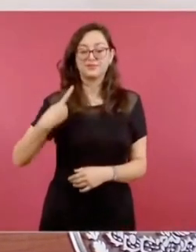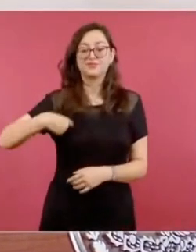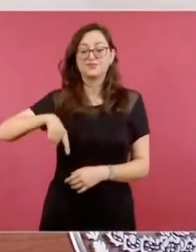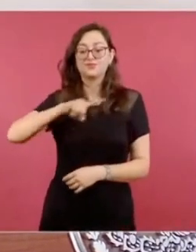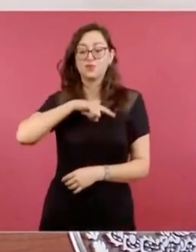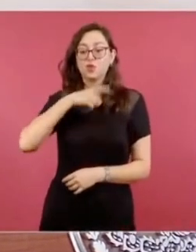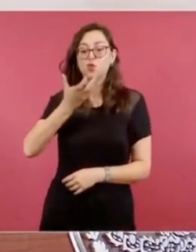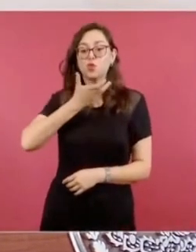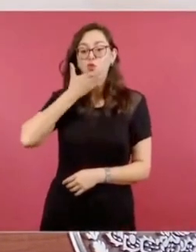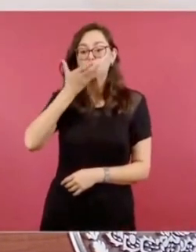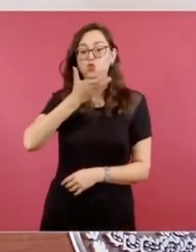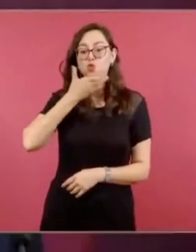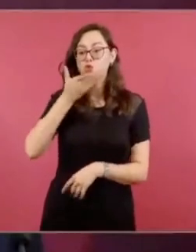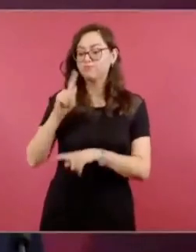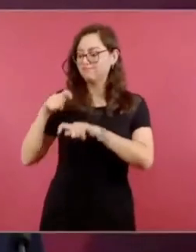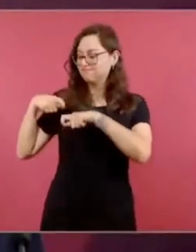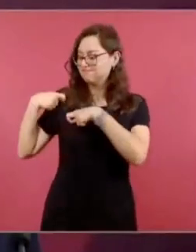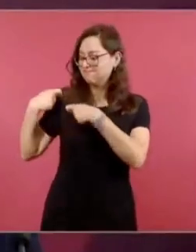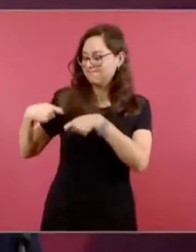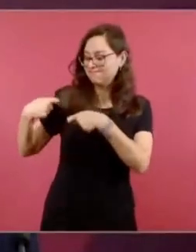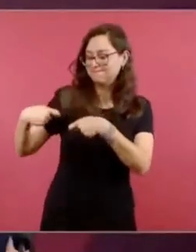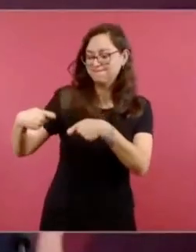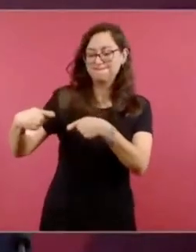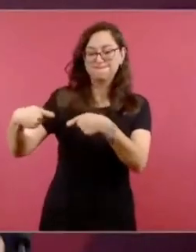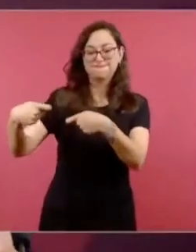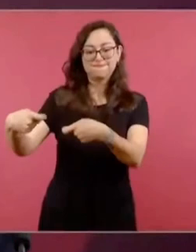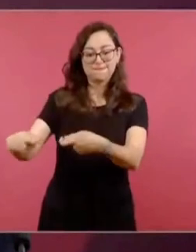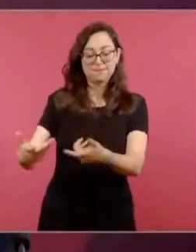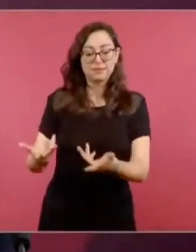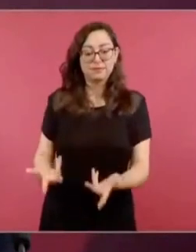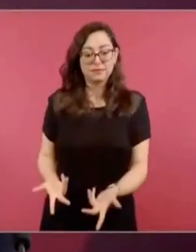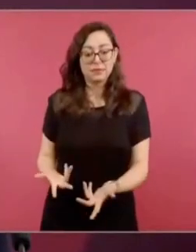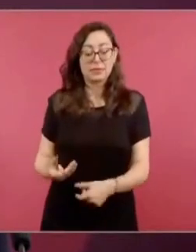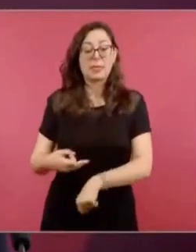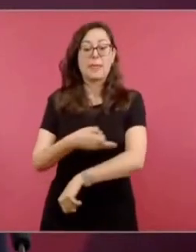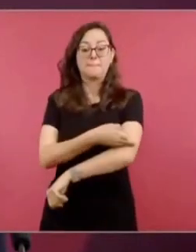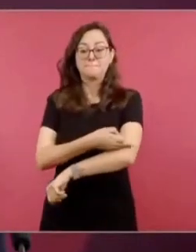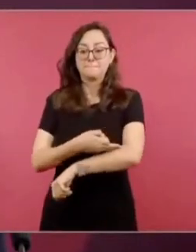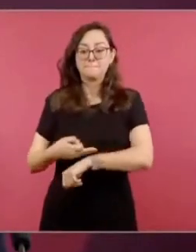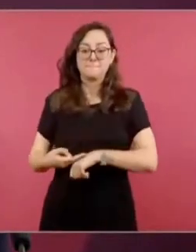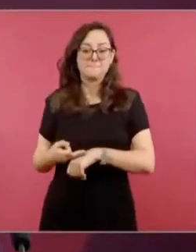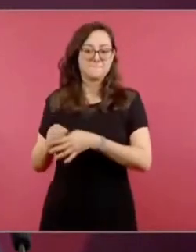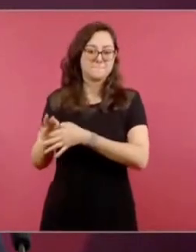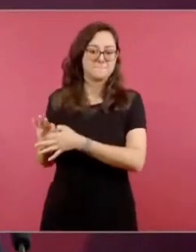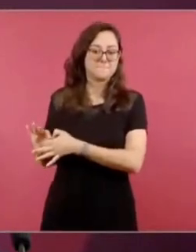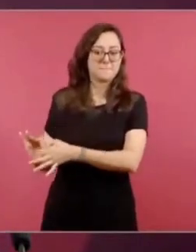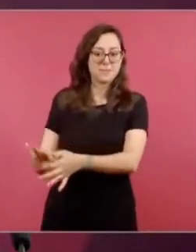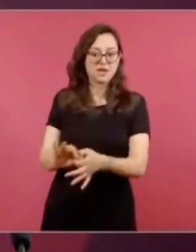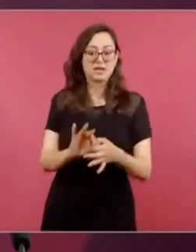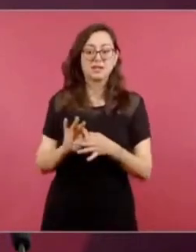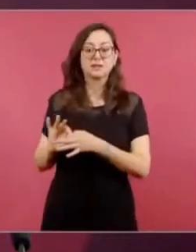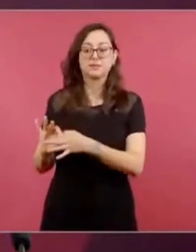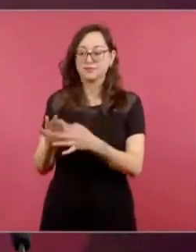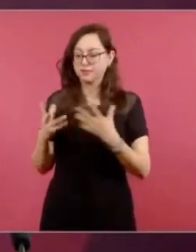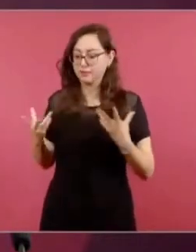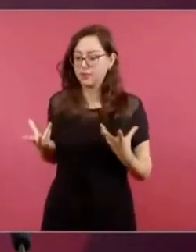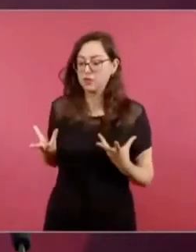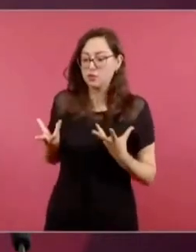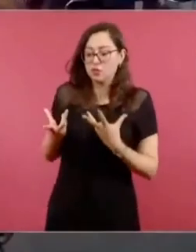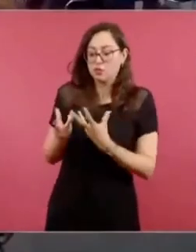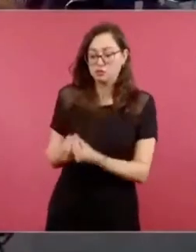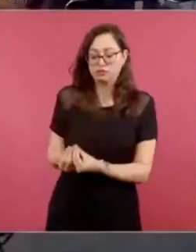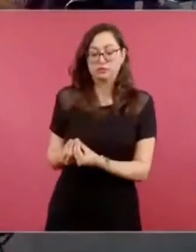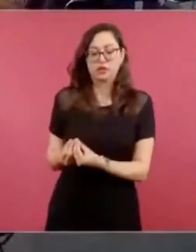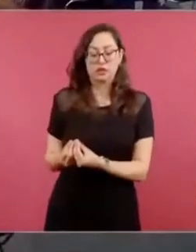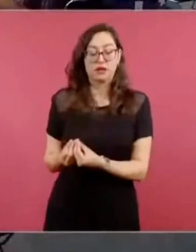últimamente más desintegración, porque la crisis económica produjo